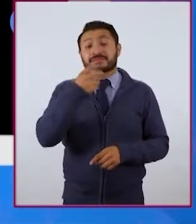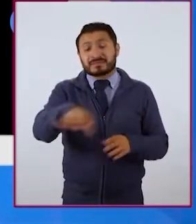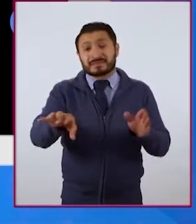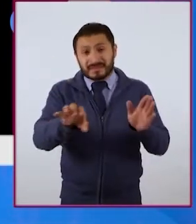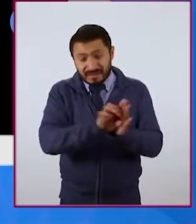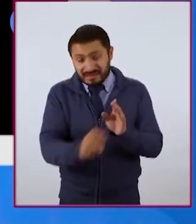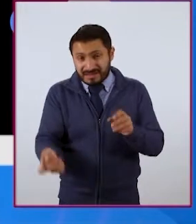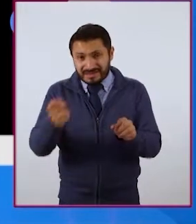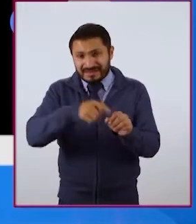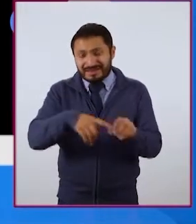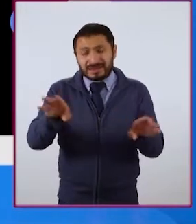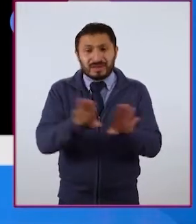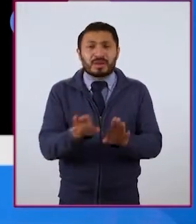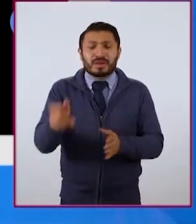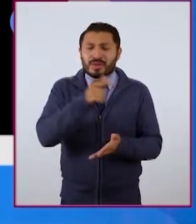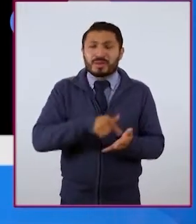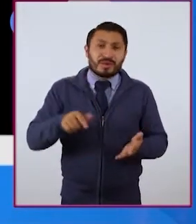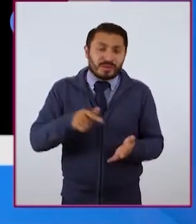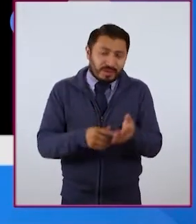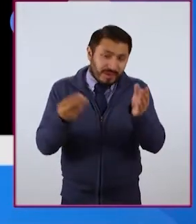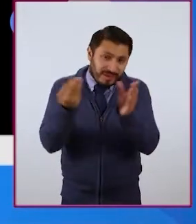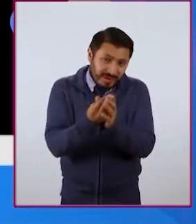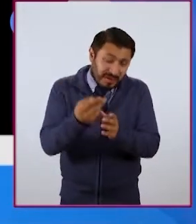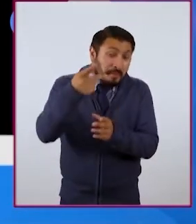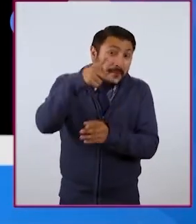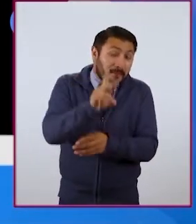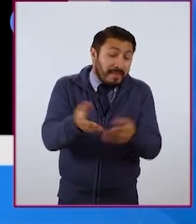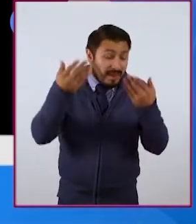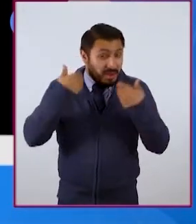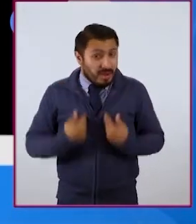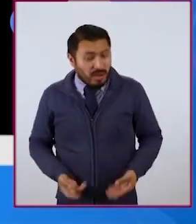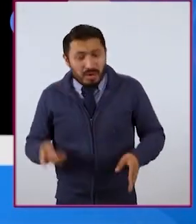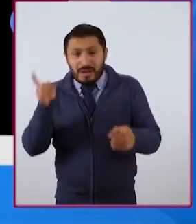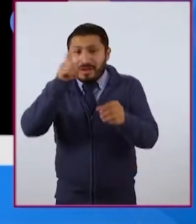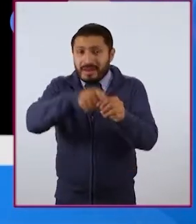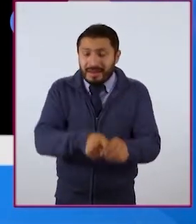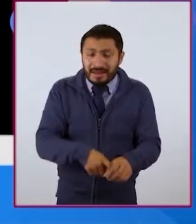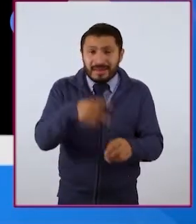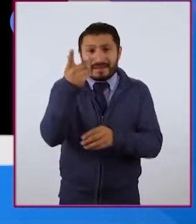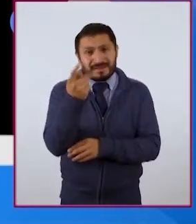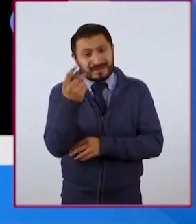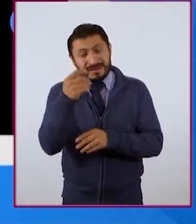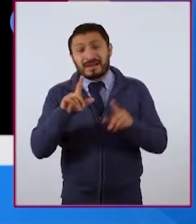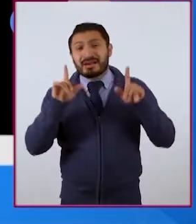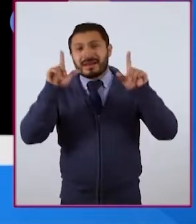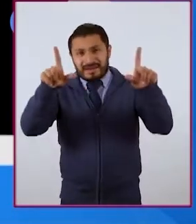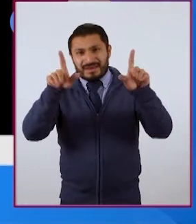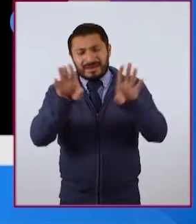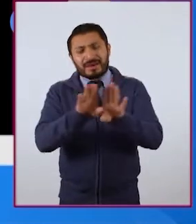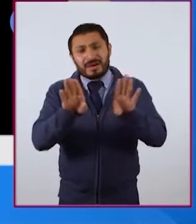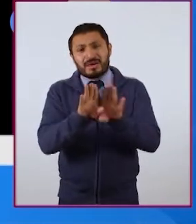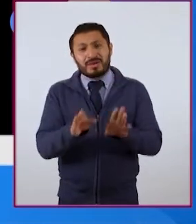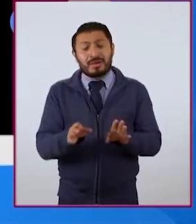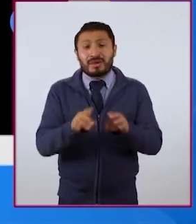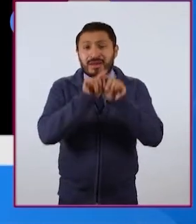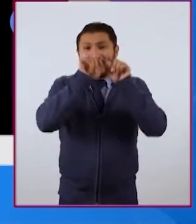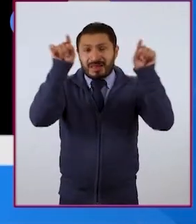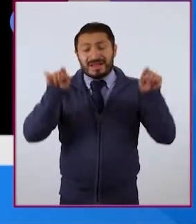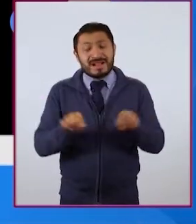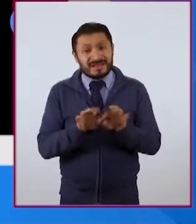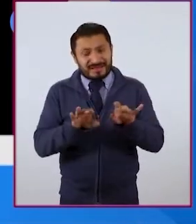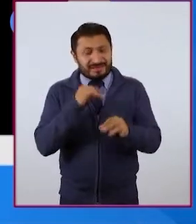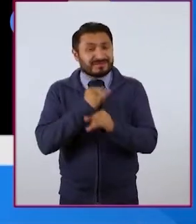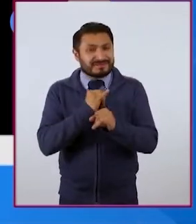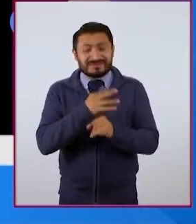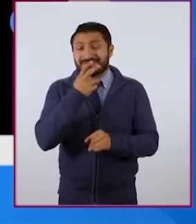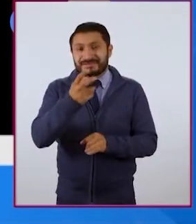conectado es como este espacio de intimidad, pero ahora yo lo conecto a través de las pantallas, a través de la computadora, a través